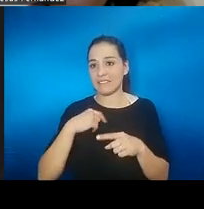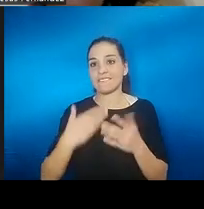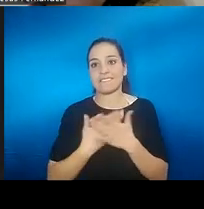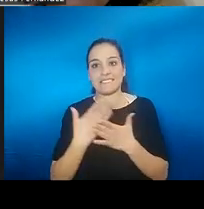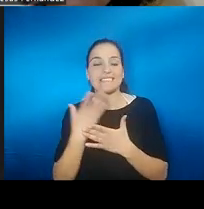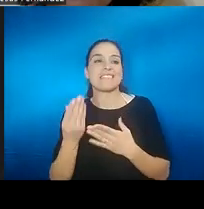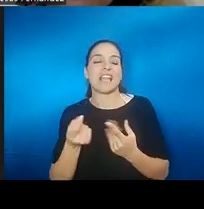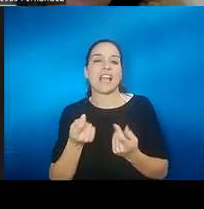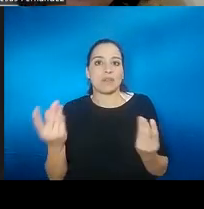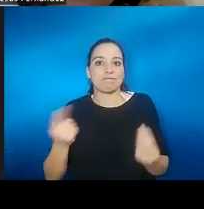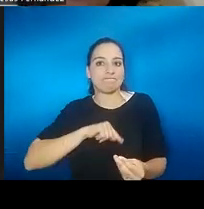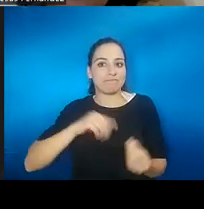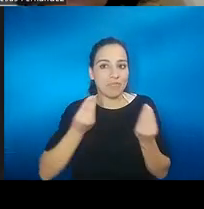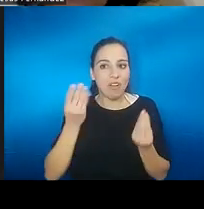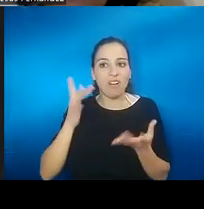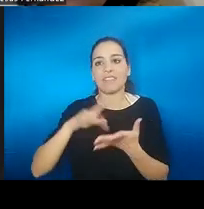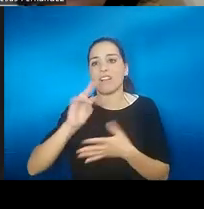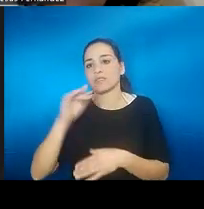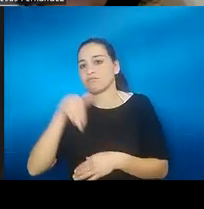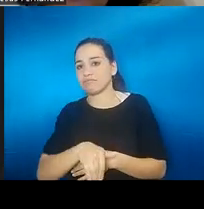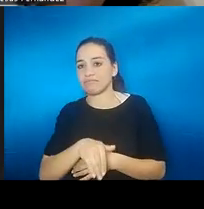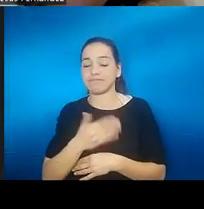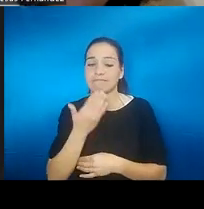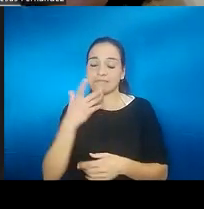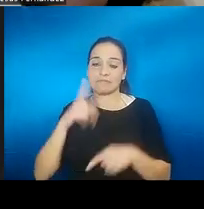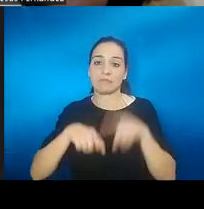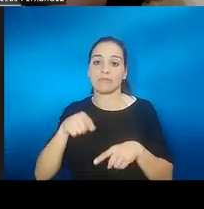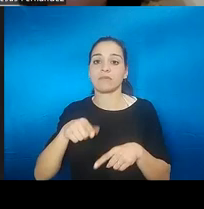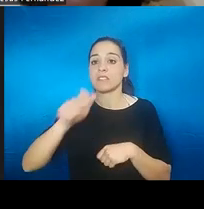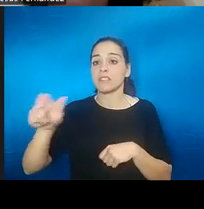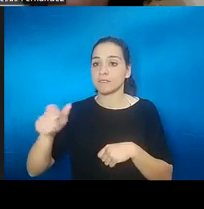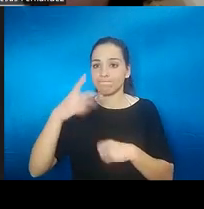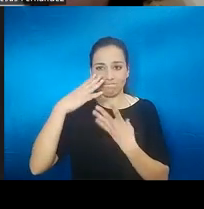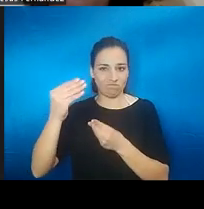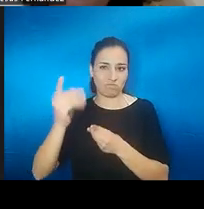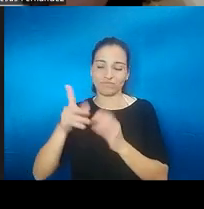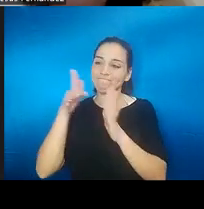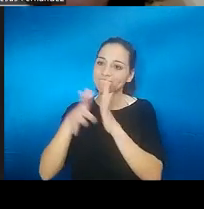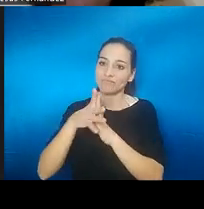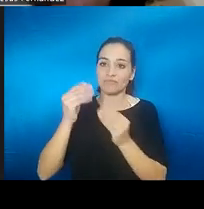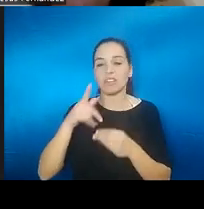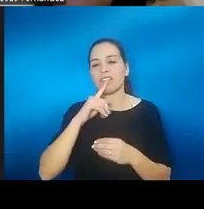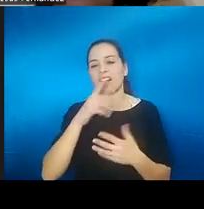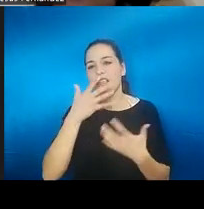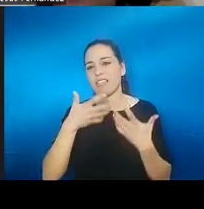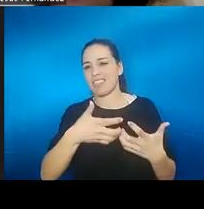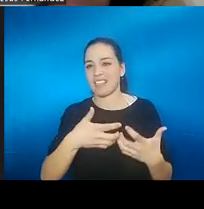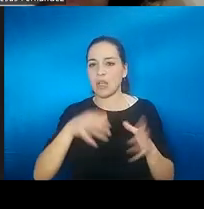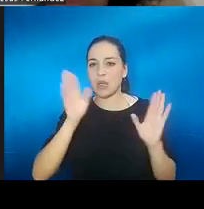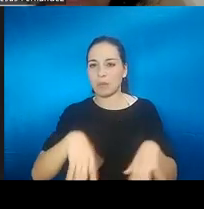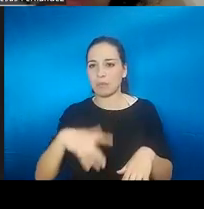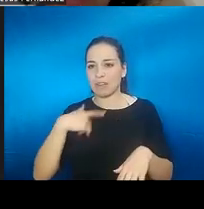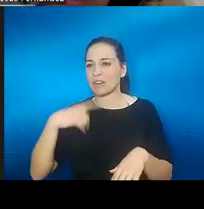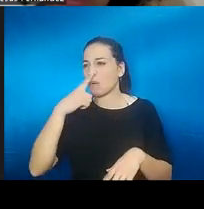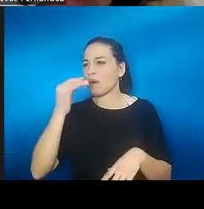y luego a veces sí que te sientes incomprendida porque la gente pues no lo entiende o te hacen un comentario tipo bueno pues así no hueles lo que huele mal